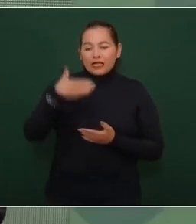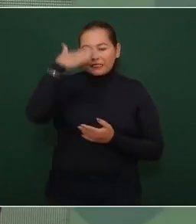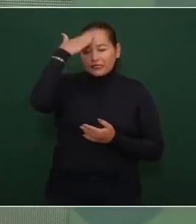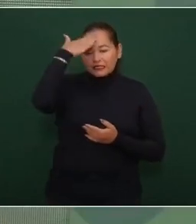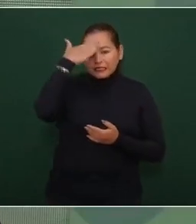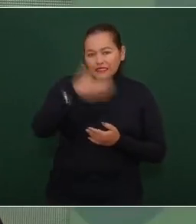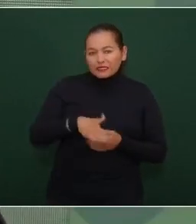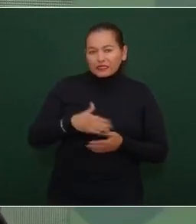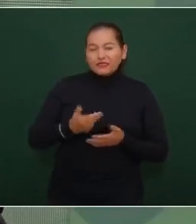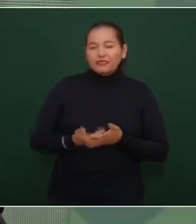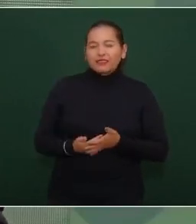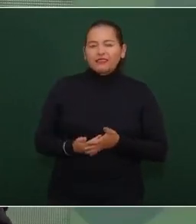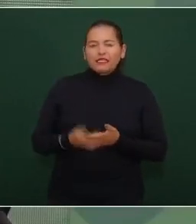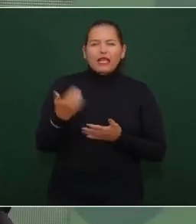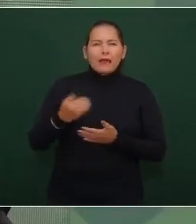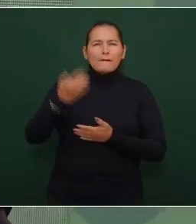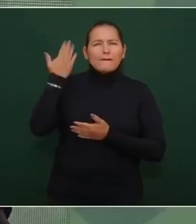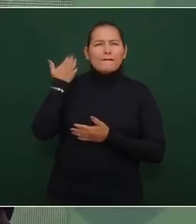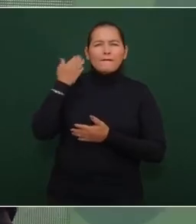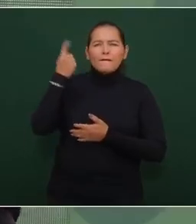en 1990